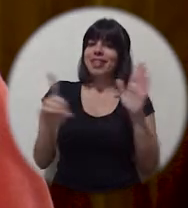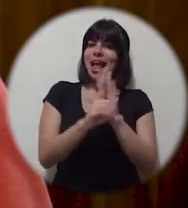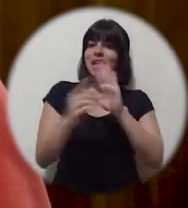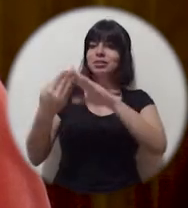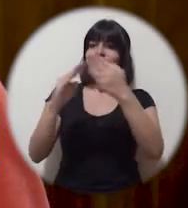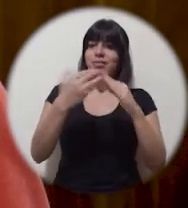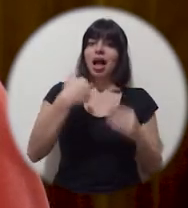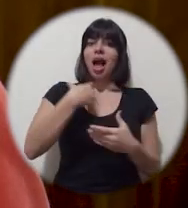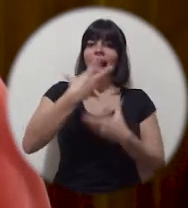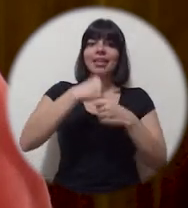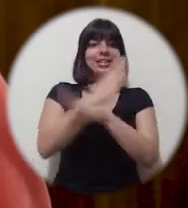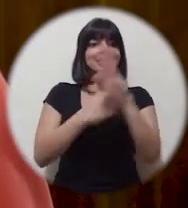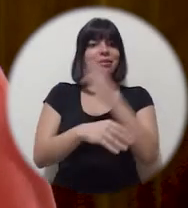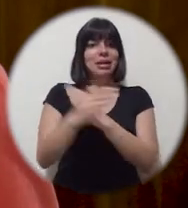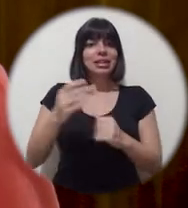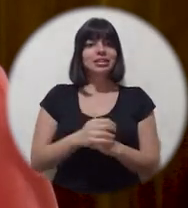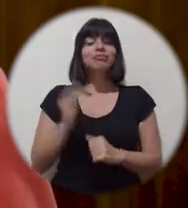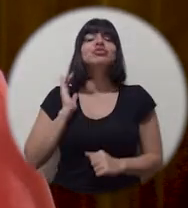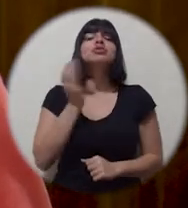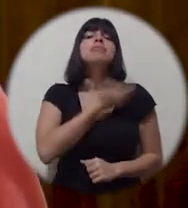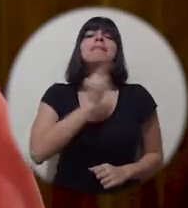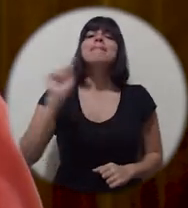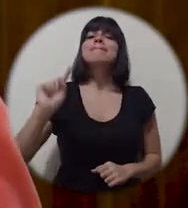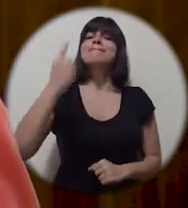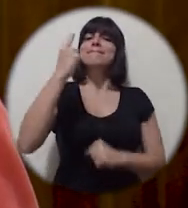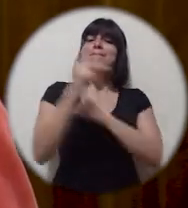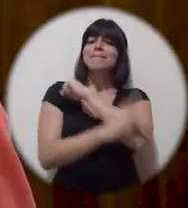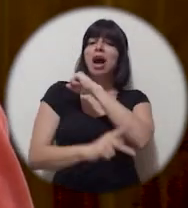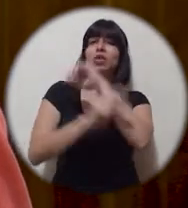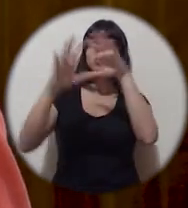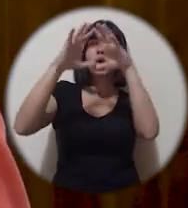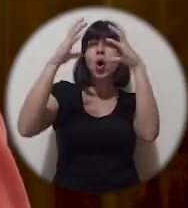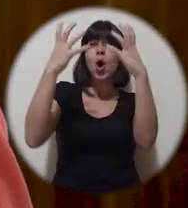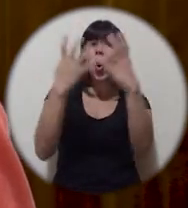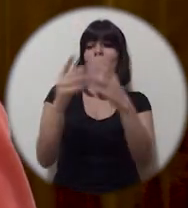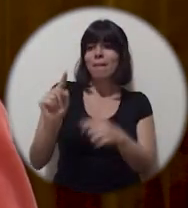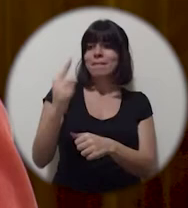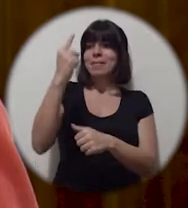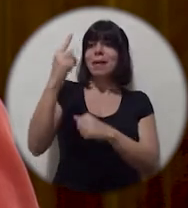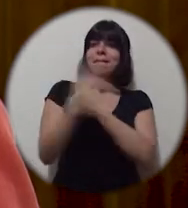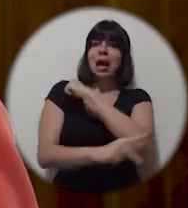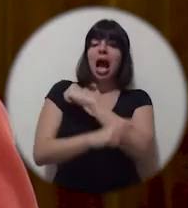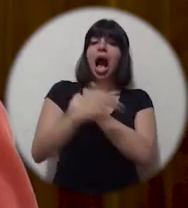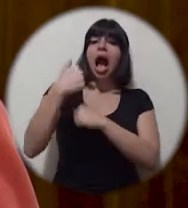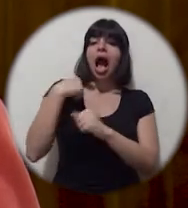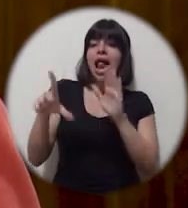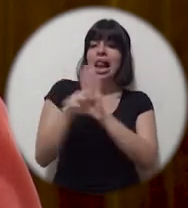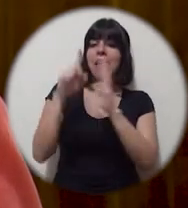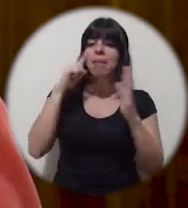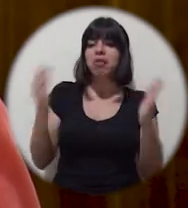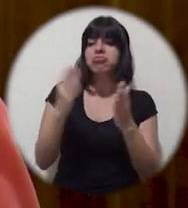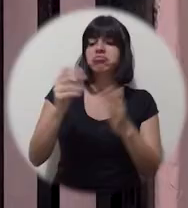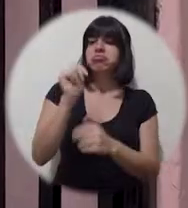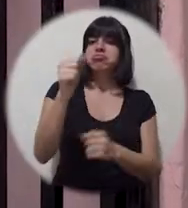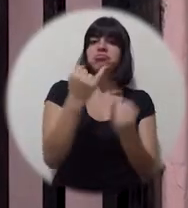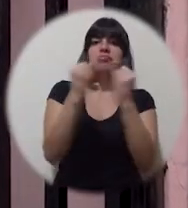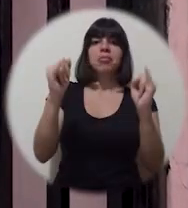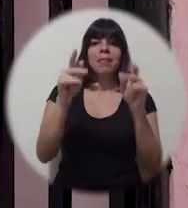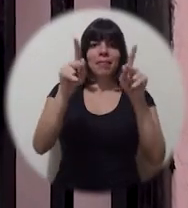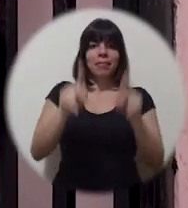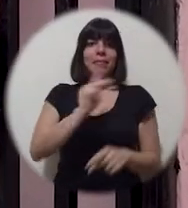población con discapacidad. Somos el primer país del mundo en tener una ley para la promoción de la autonomía personal.